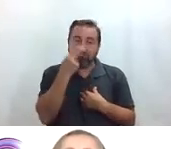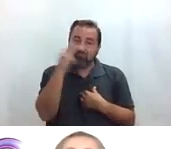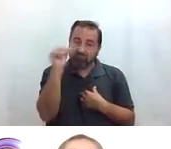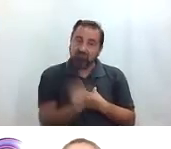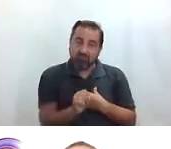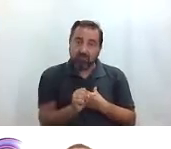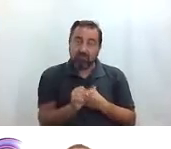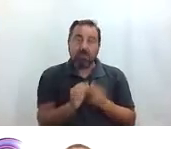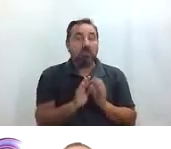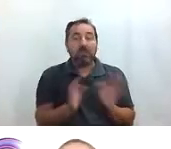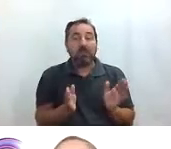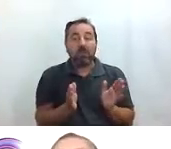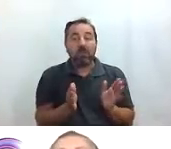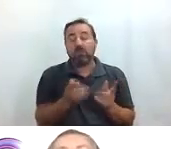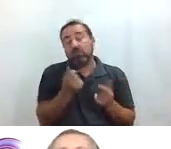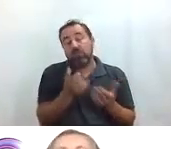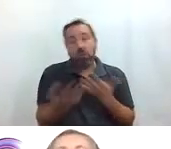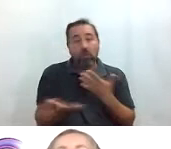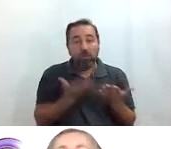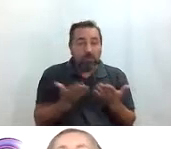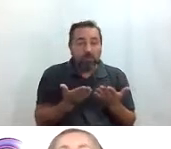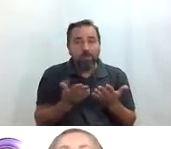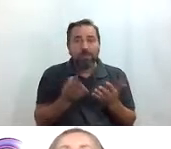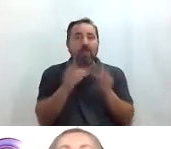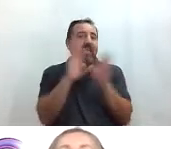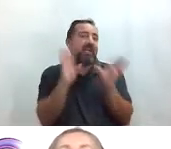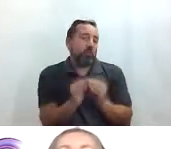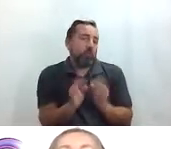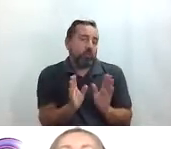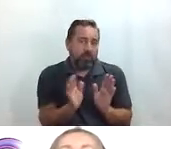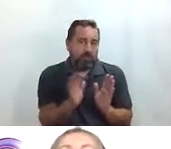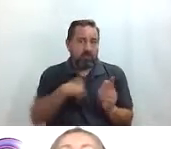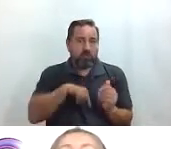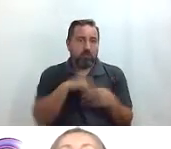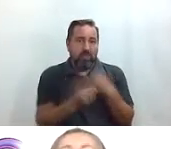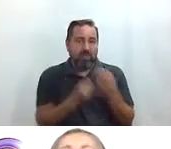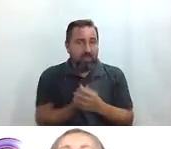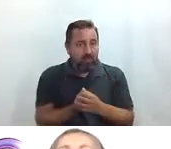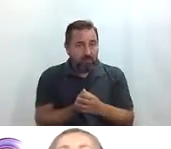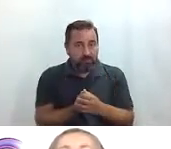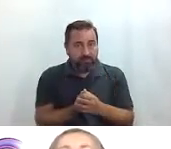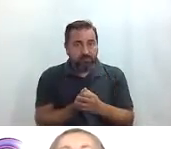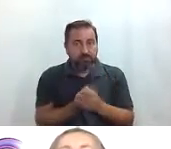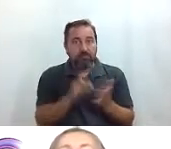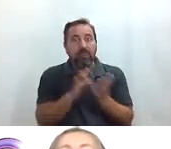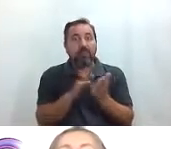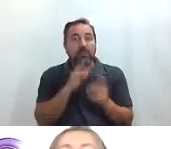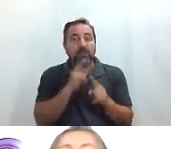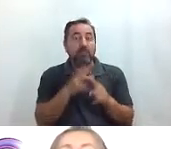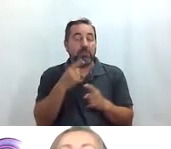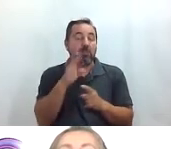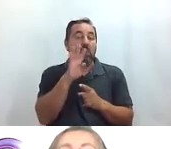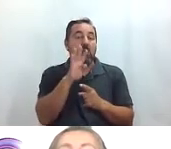y nada y eso es un poco así muy resumido lo que estuvimos haciendo esos días en Old Madrid for all